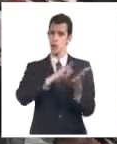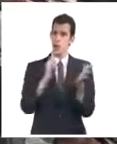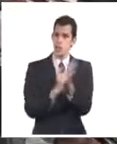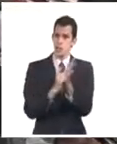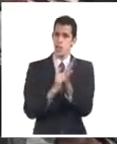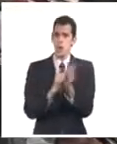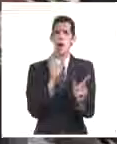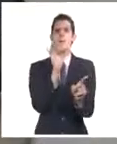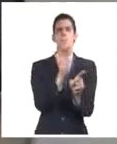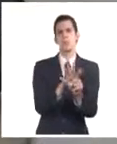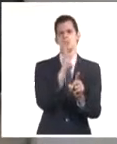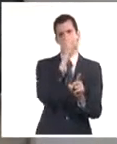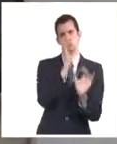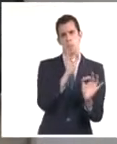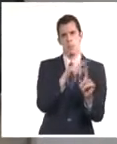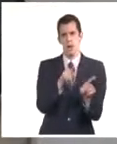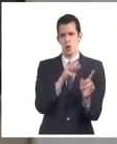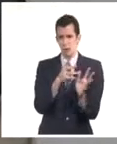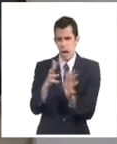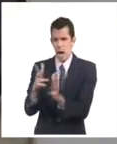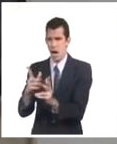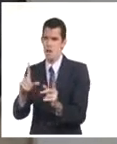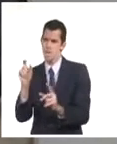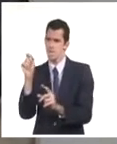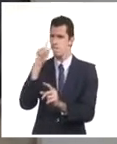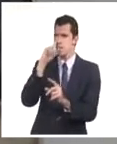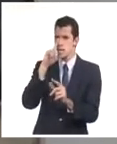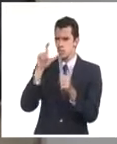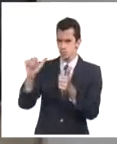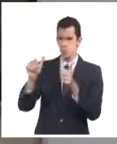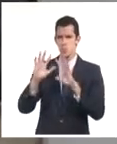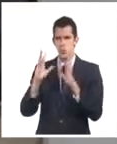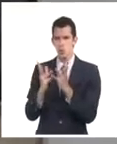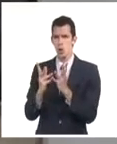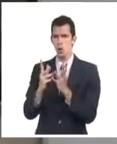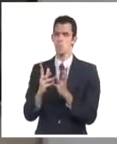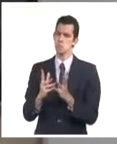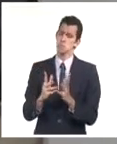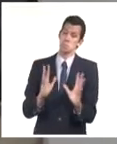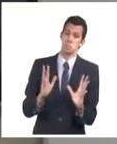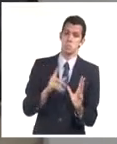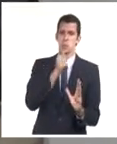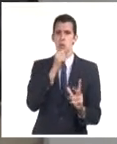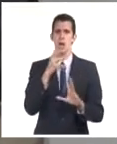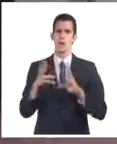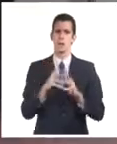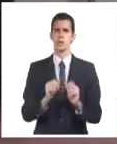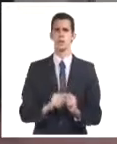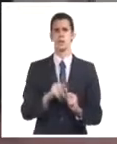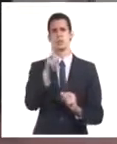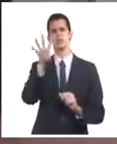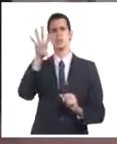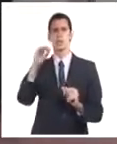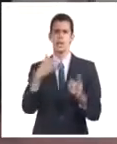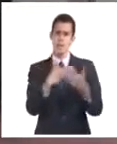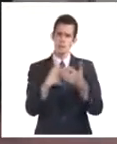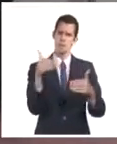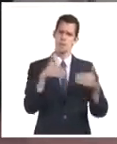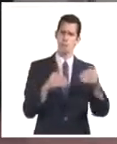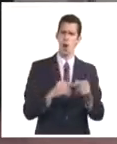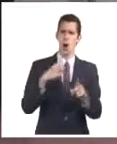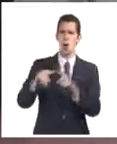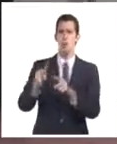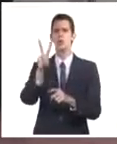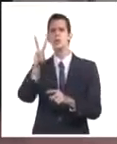positivas a corto plazo. En el espacio comercial participaron 150 empresas y se materializaron 230 encuentros para la